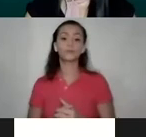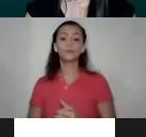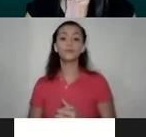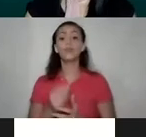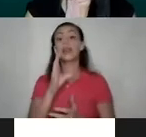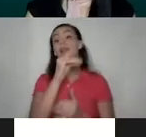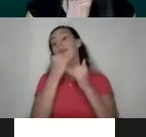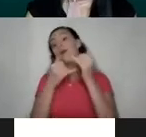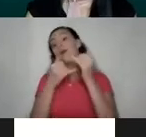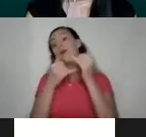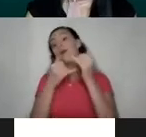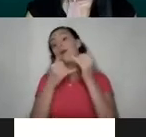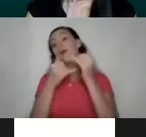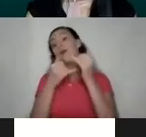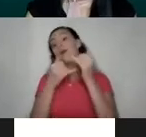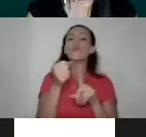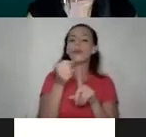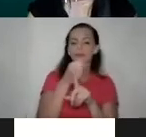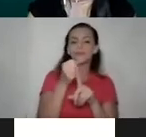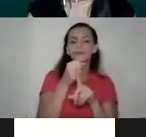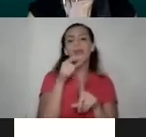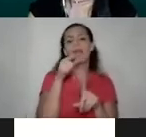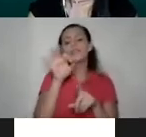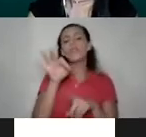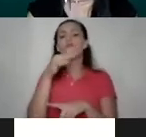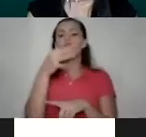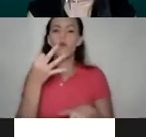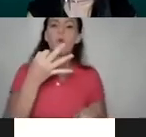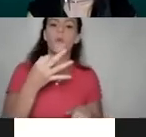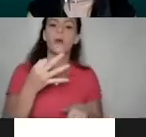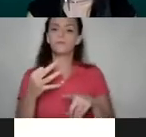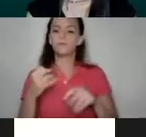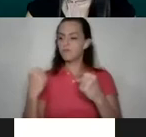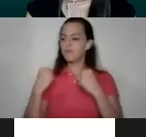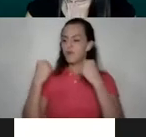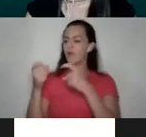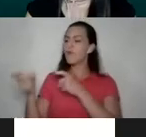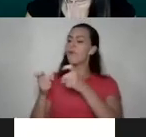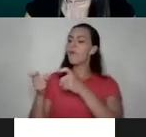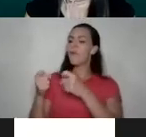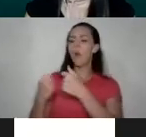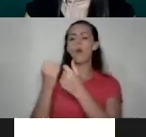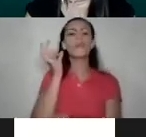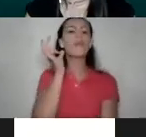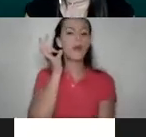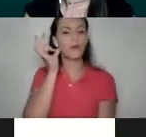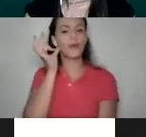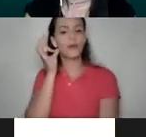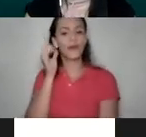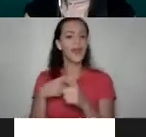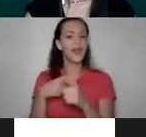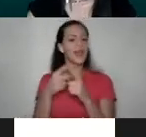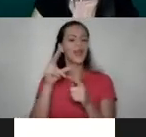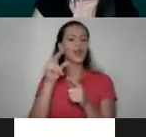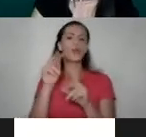como cualquier otra forma de violencia, es una forma de ejercer poder o control, en este caso, contra las mujeres. O sea, al final no se trata la